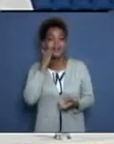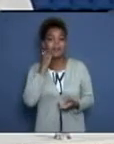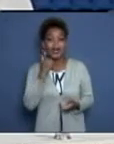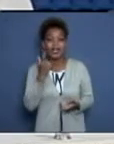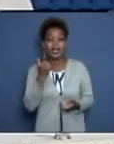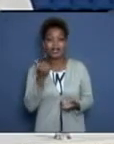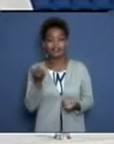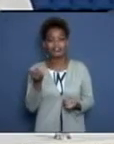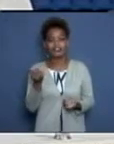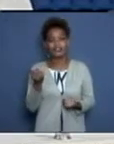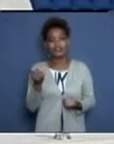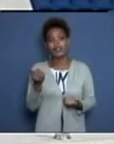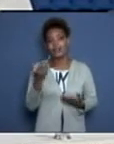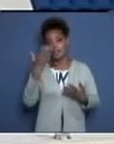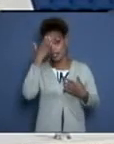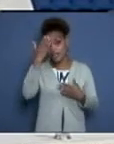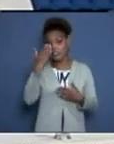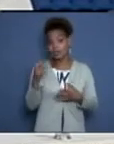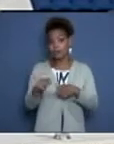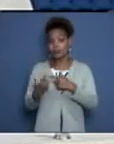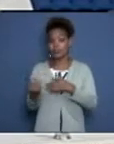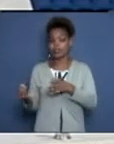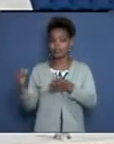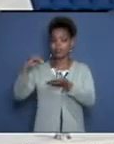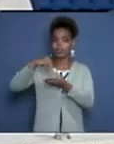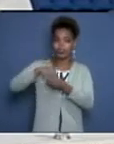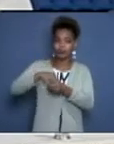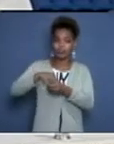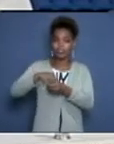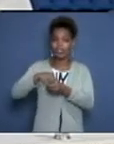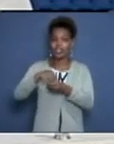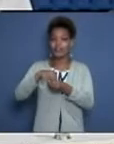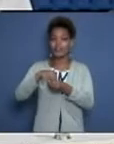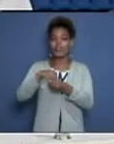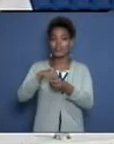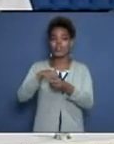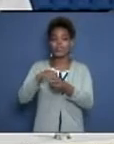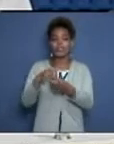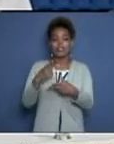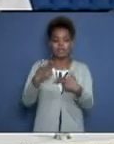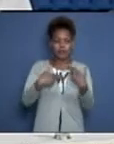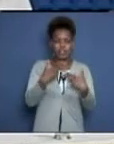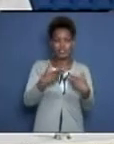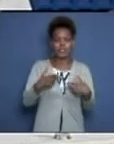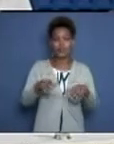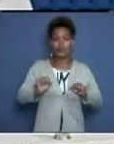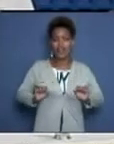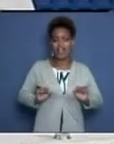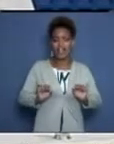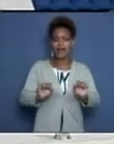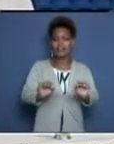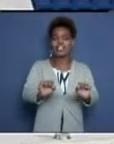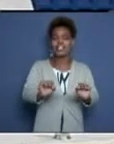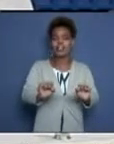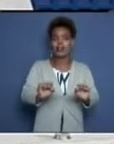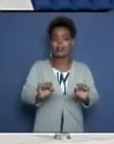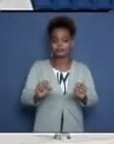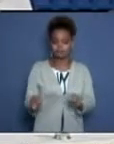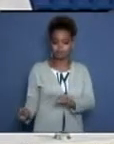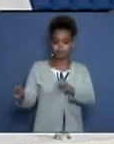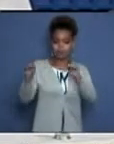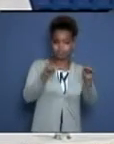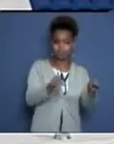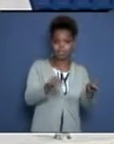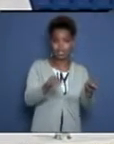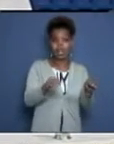microbus que estamos en estos momentos instalando camillas. Hay un levantamiento de camillas por parte de Electromedicina para así ponerle